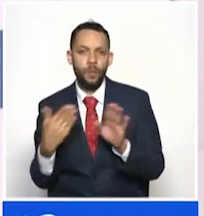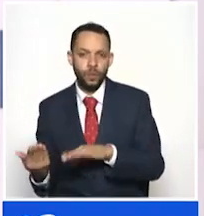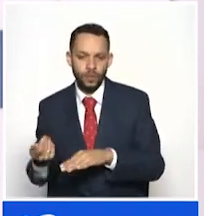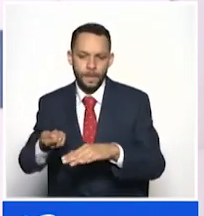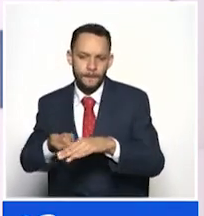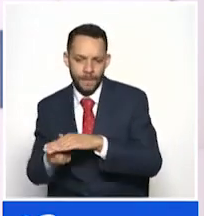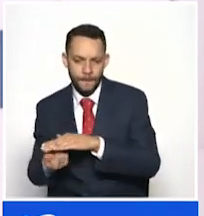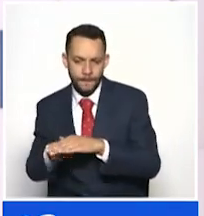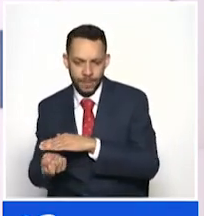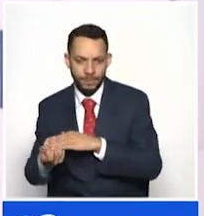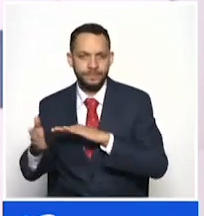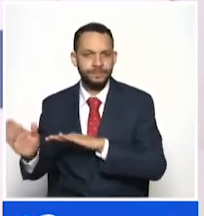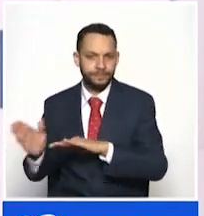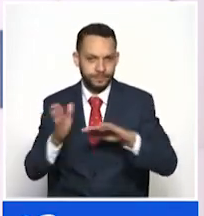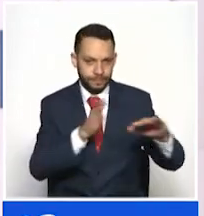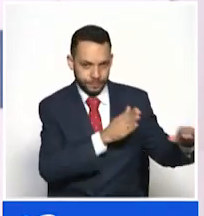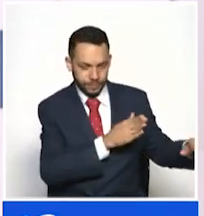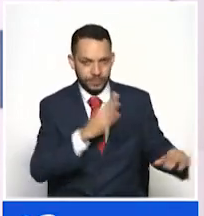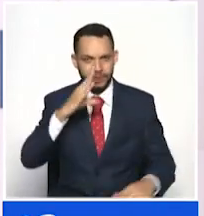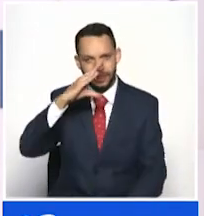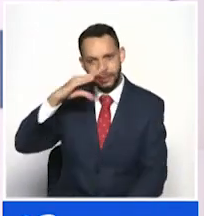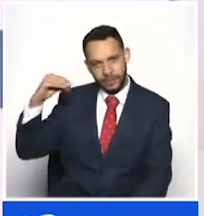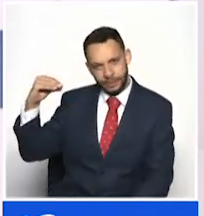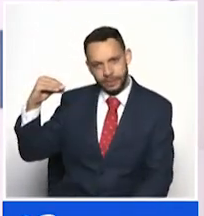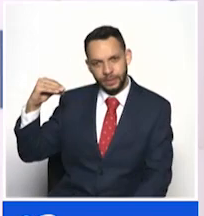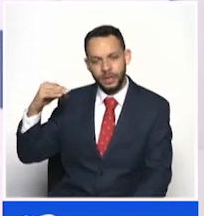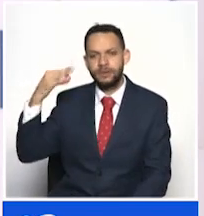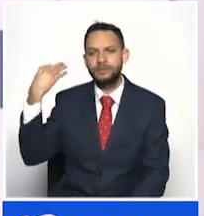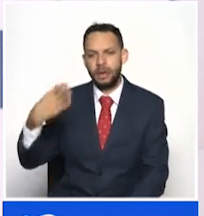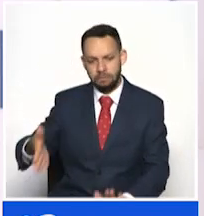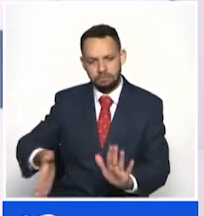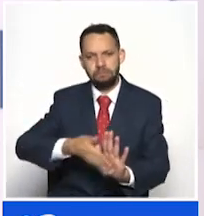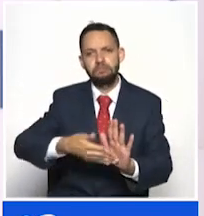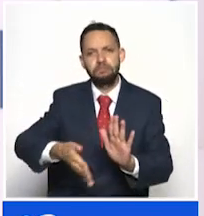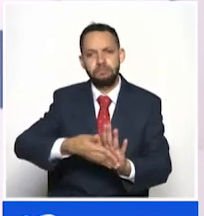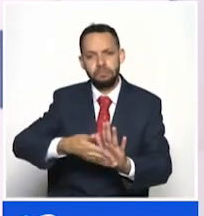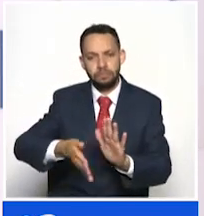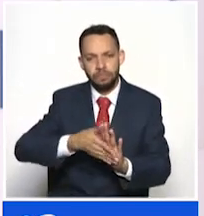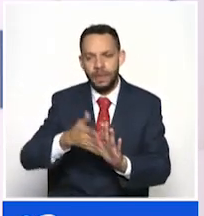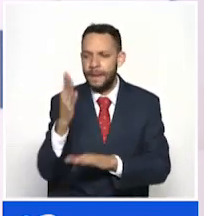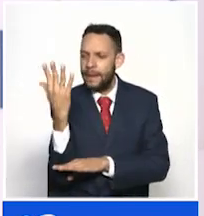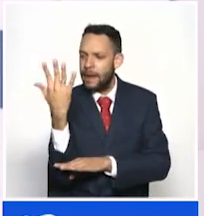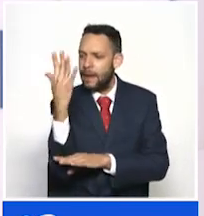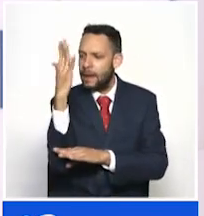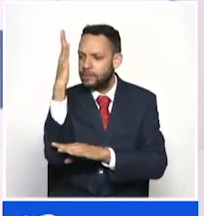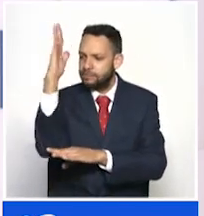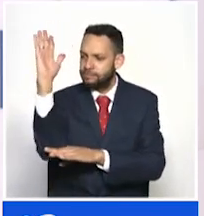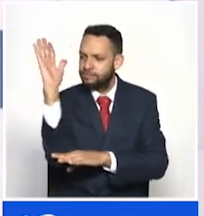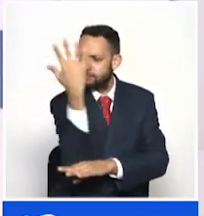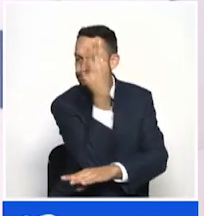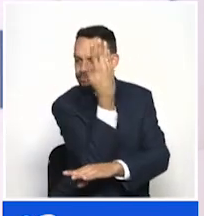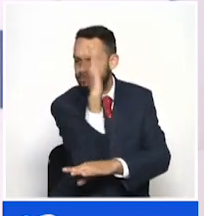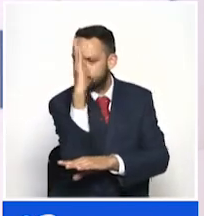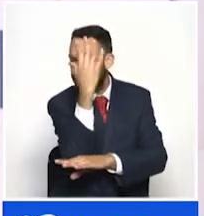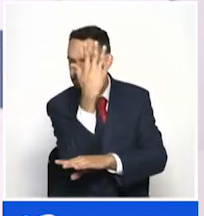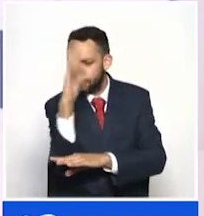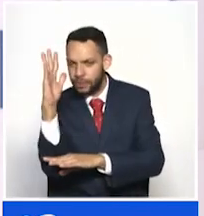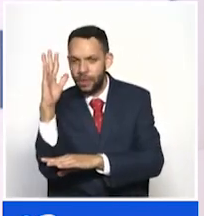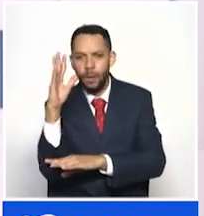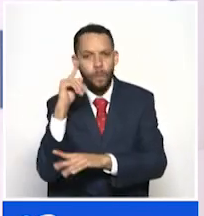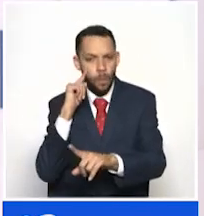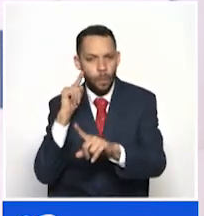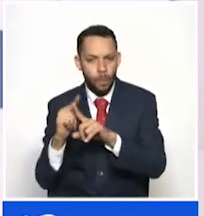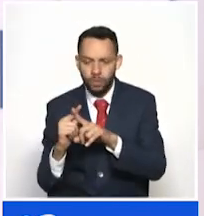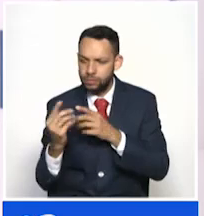Caldas. En otra información, en el Quindío fue presentado oficialmente el primer cultivo de guadua con fines alimenticios en toda Colombia